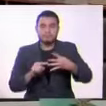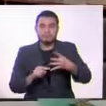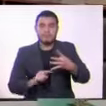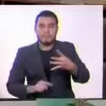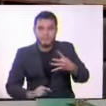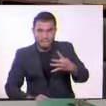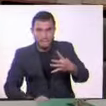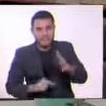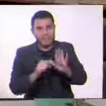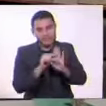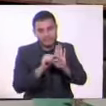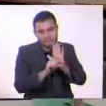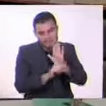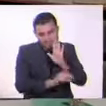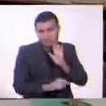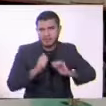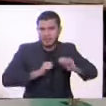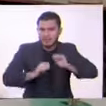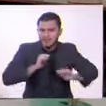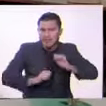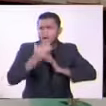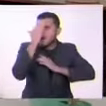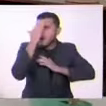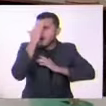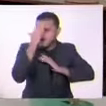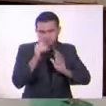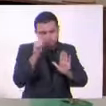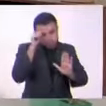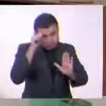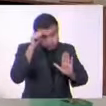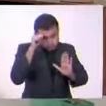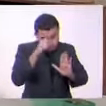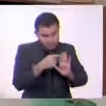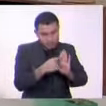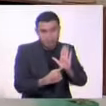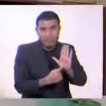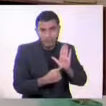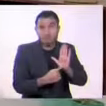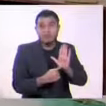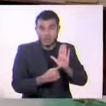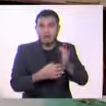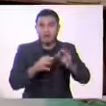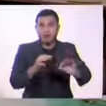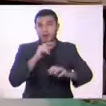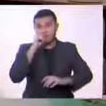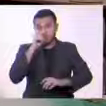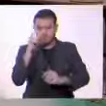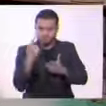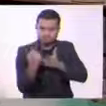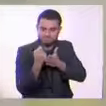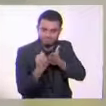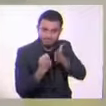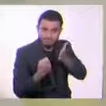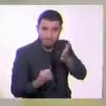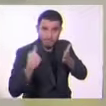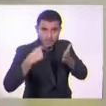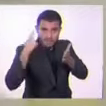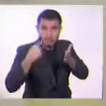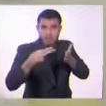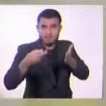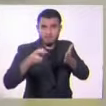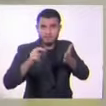analizando cada uno de ellos en la obra famosa del escritor Henry Ibsen,